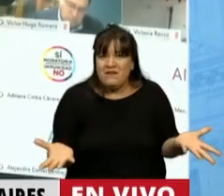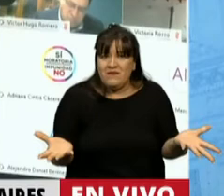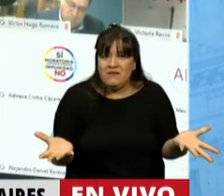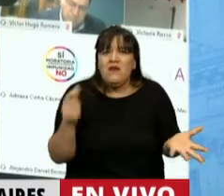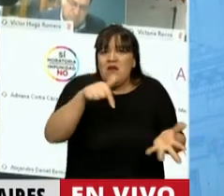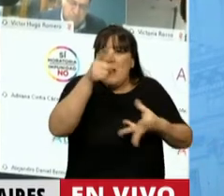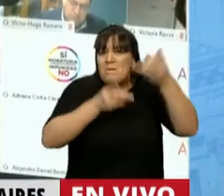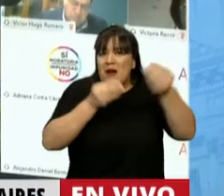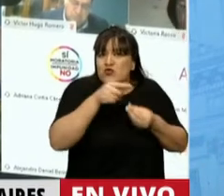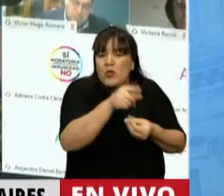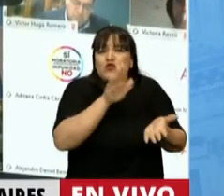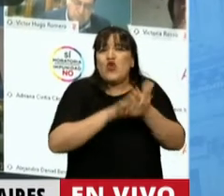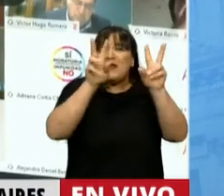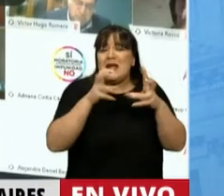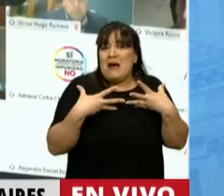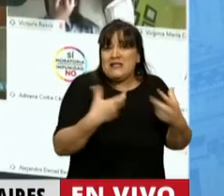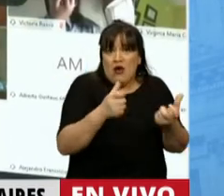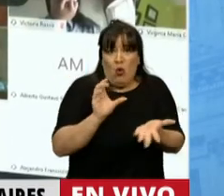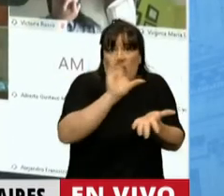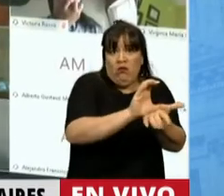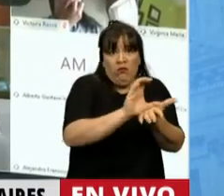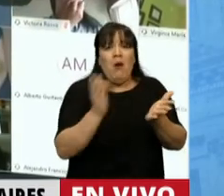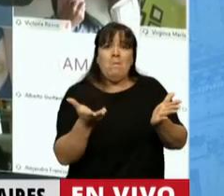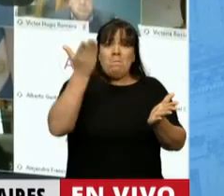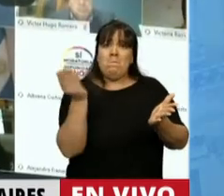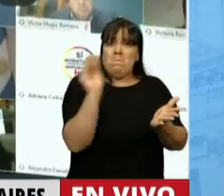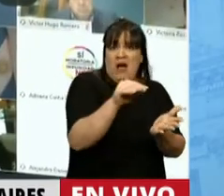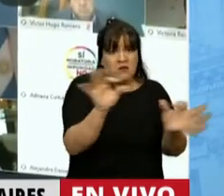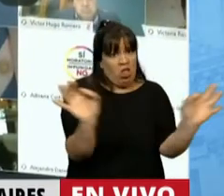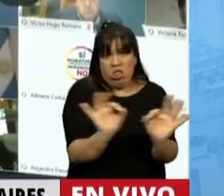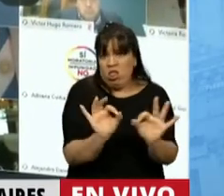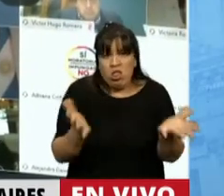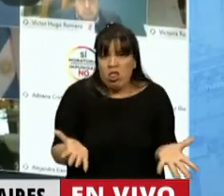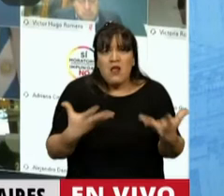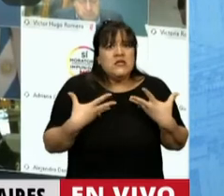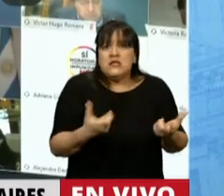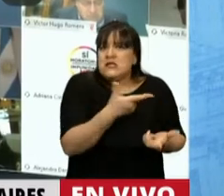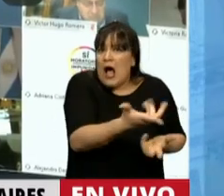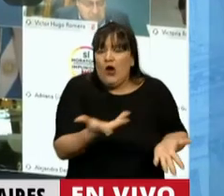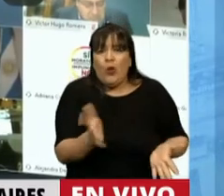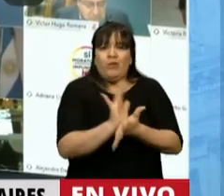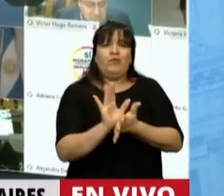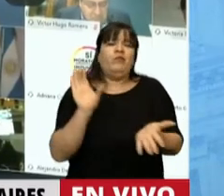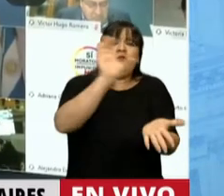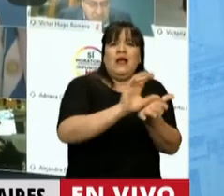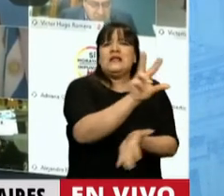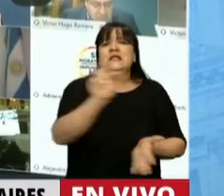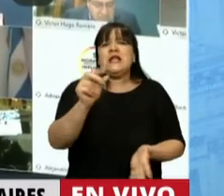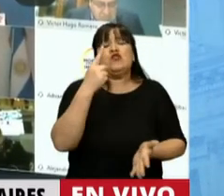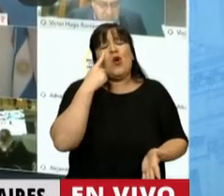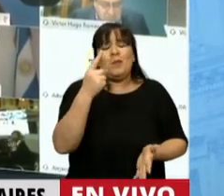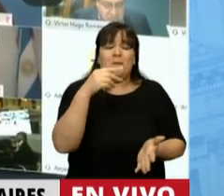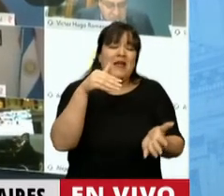Y el presupuesto de salud no ha sido reforzado, como se plantea. Acá se saluda que se colocan 300 millones para el